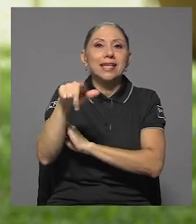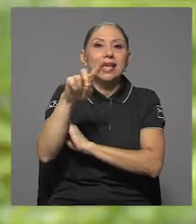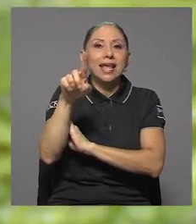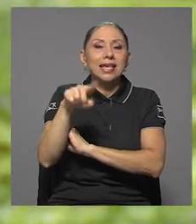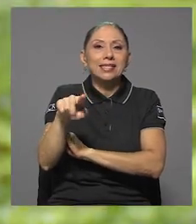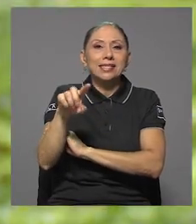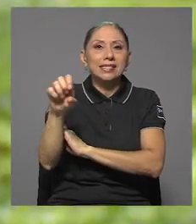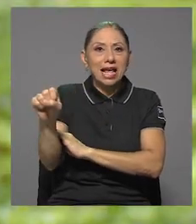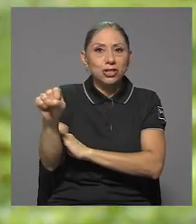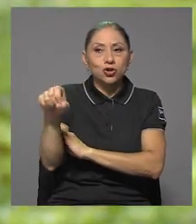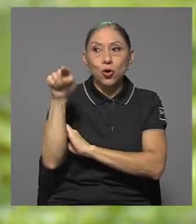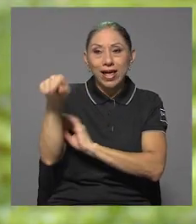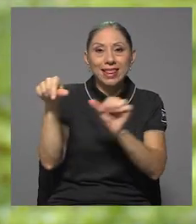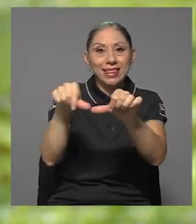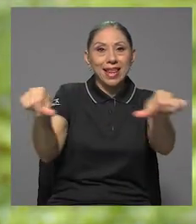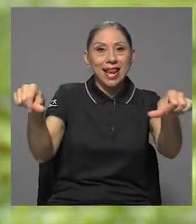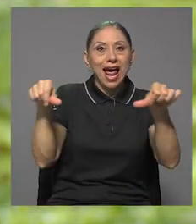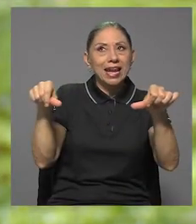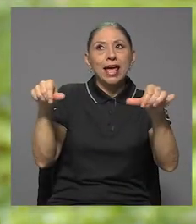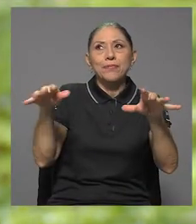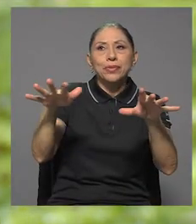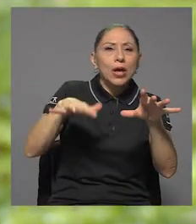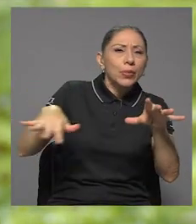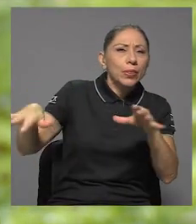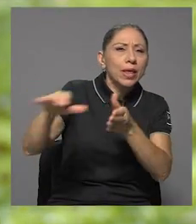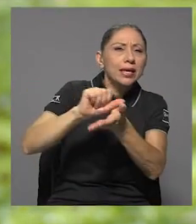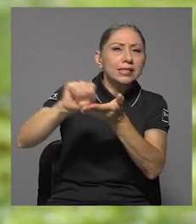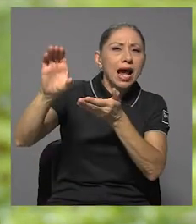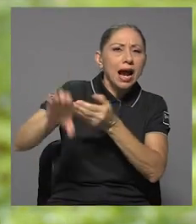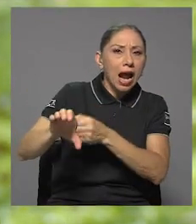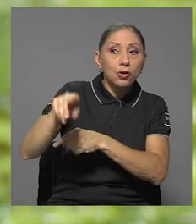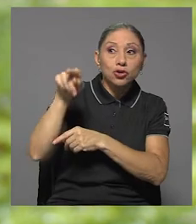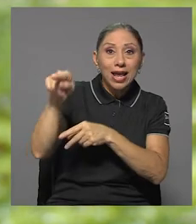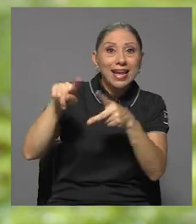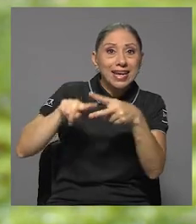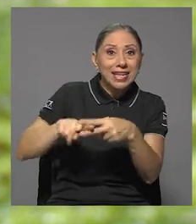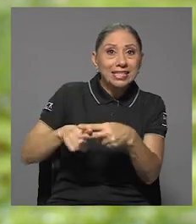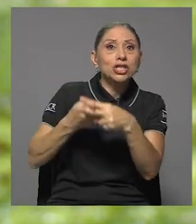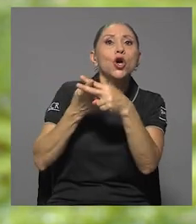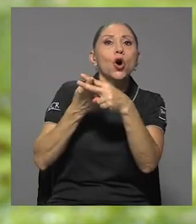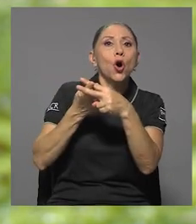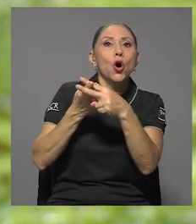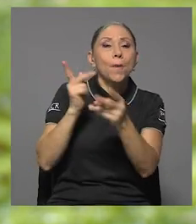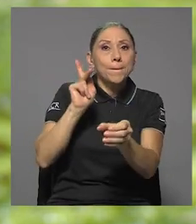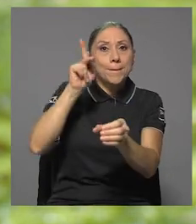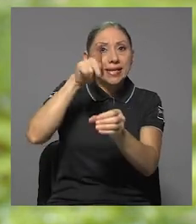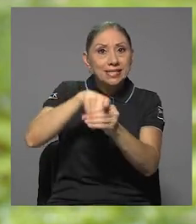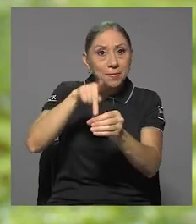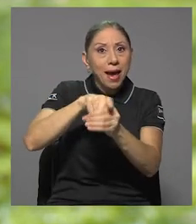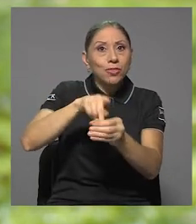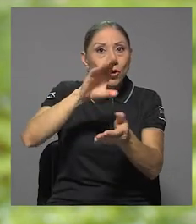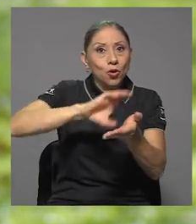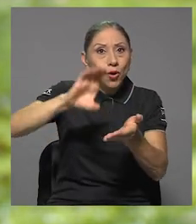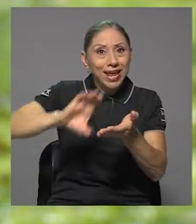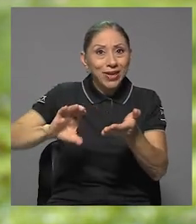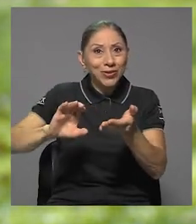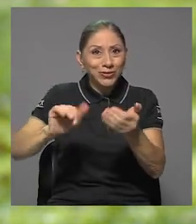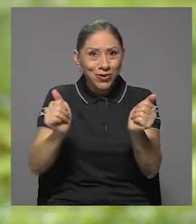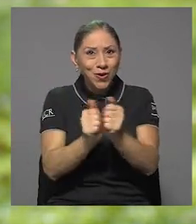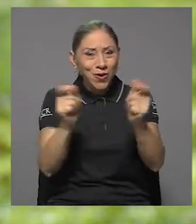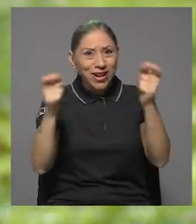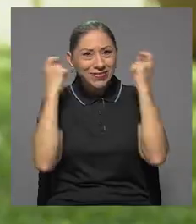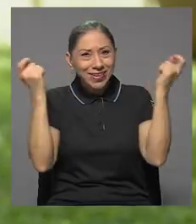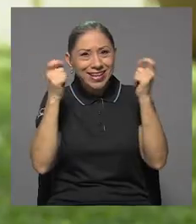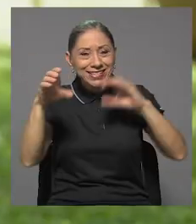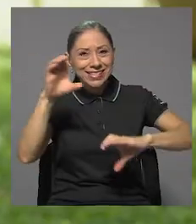por ejemplo, del área de San Carlos, que inició en las ferias, participando en los colegios desde las